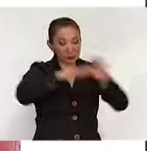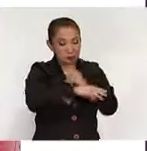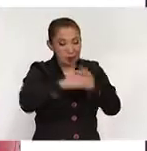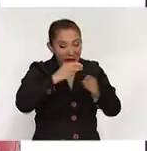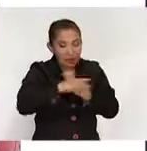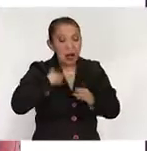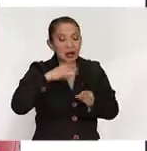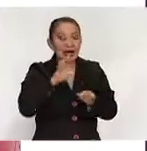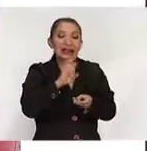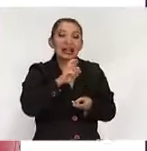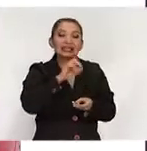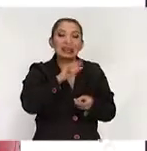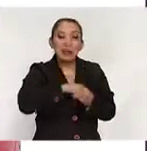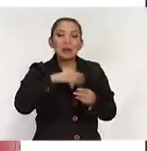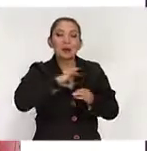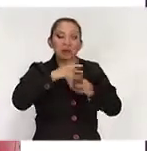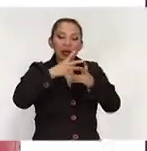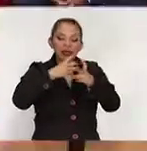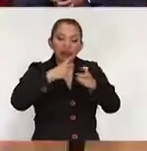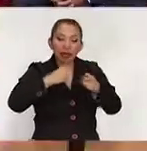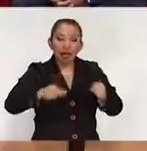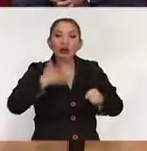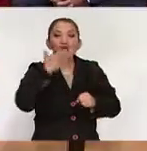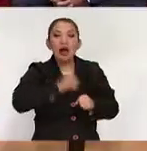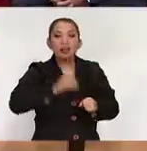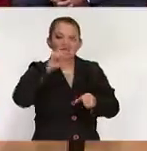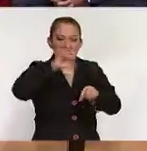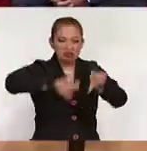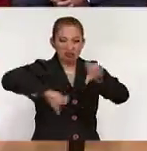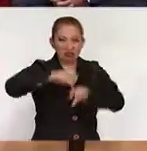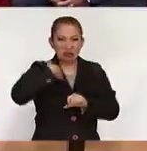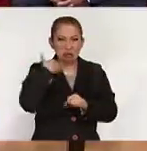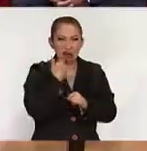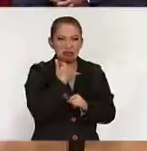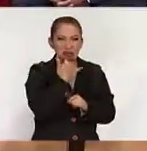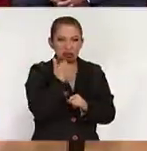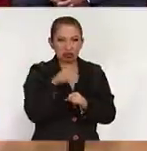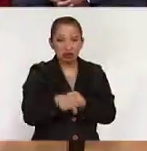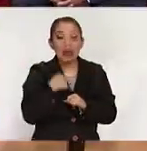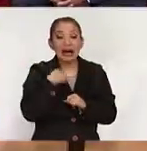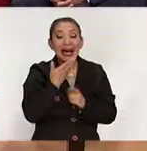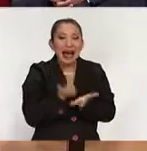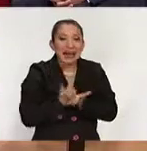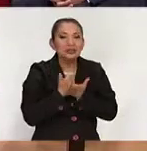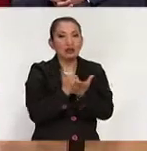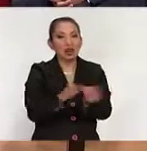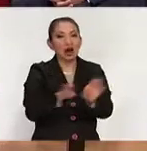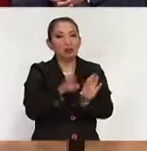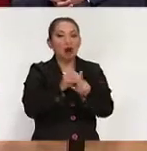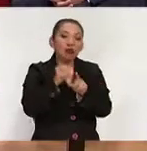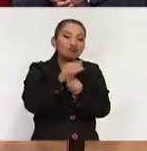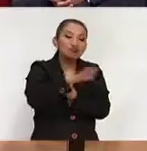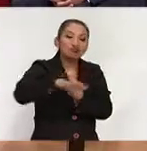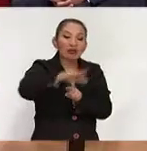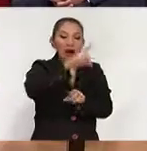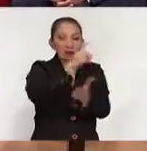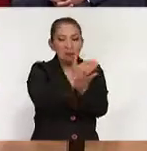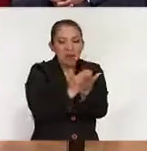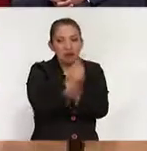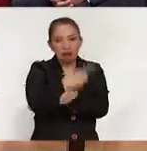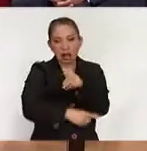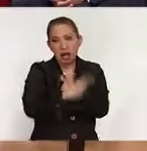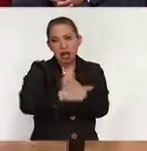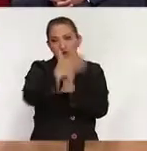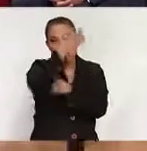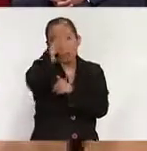materiales reciclables biodegradables y que no contengan sustancias tóxicas y de esta manera generar una un impacto ambiental menor porque